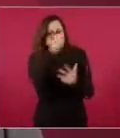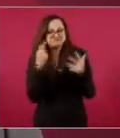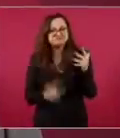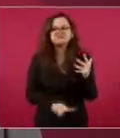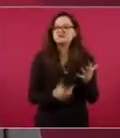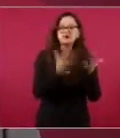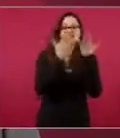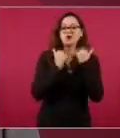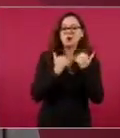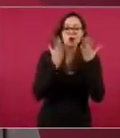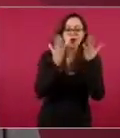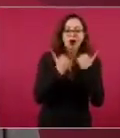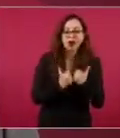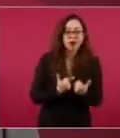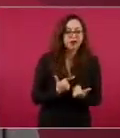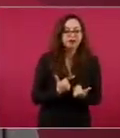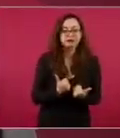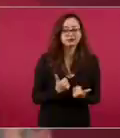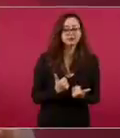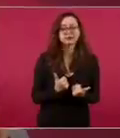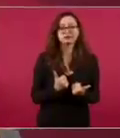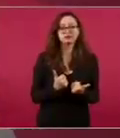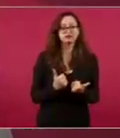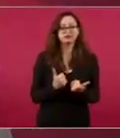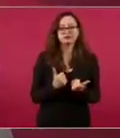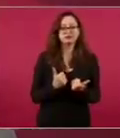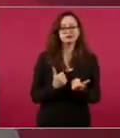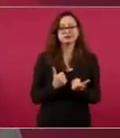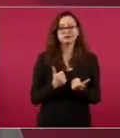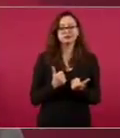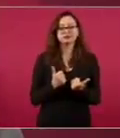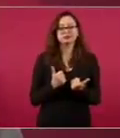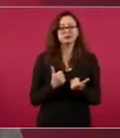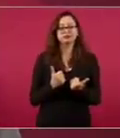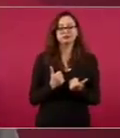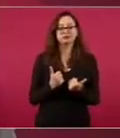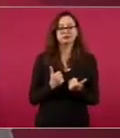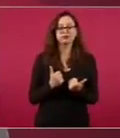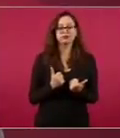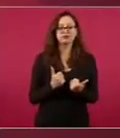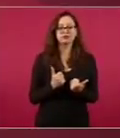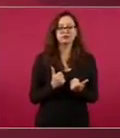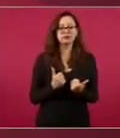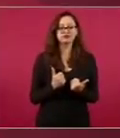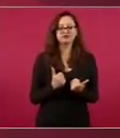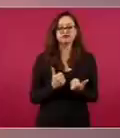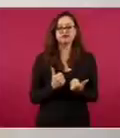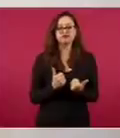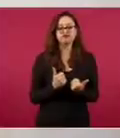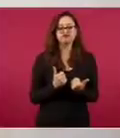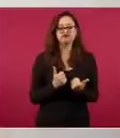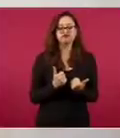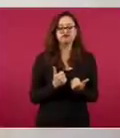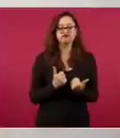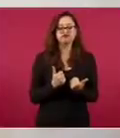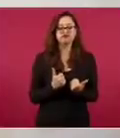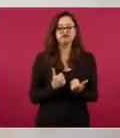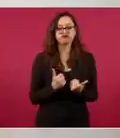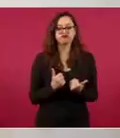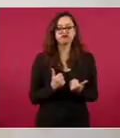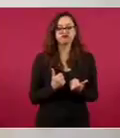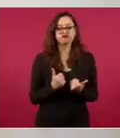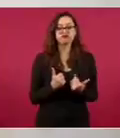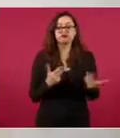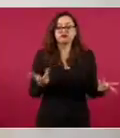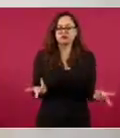para decir que se trata de